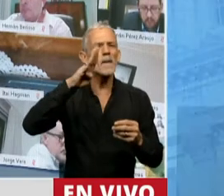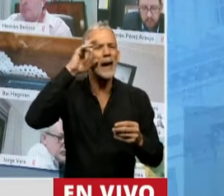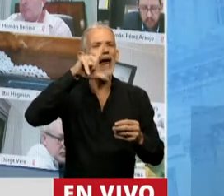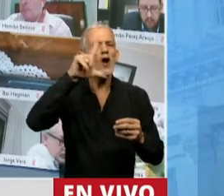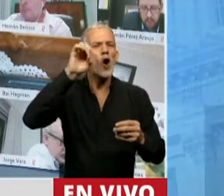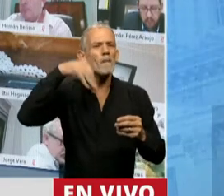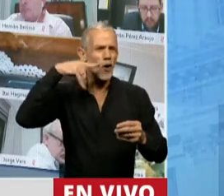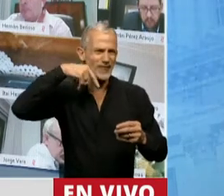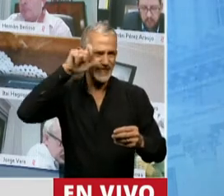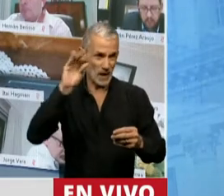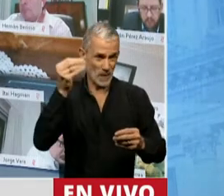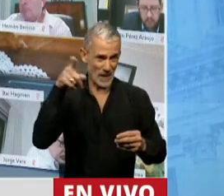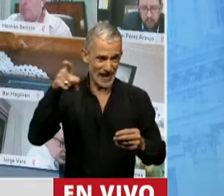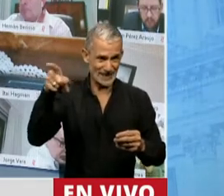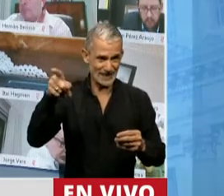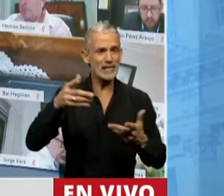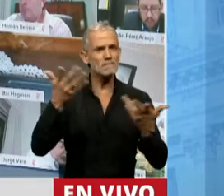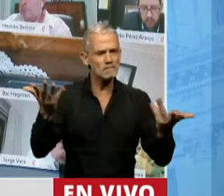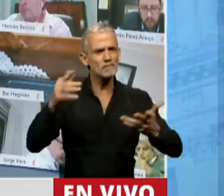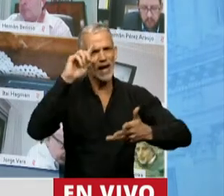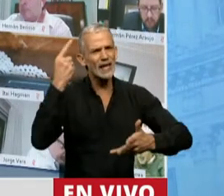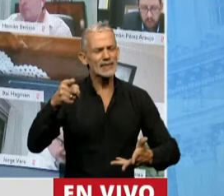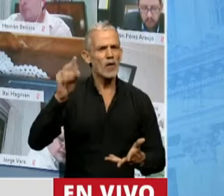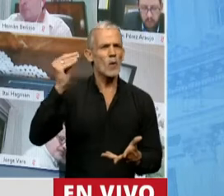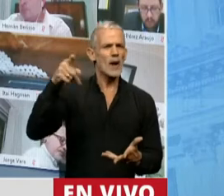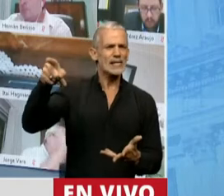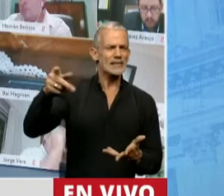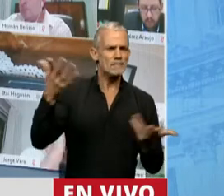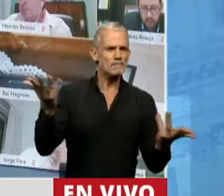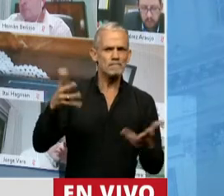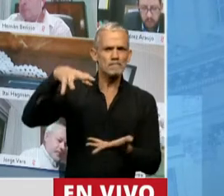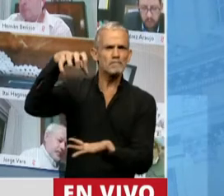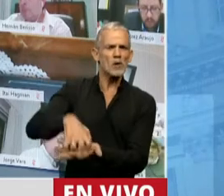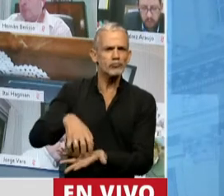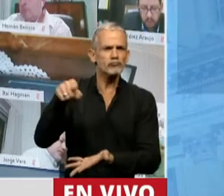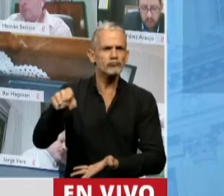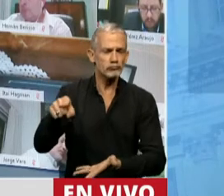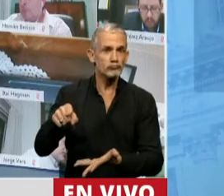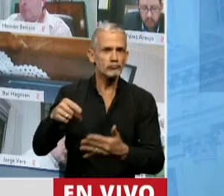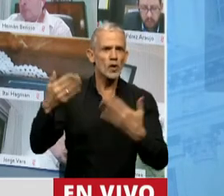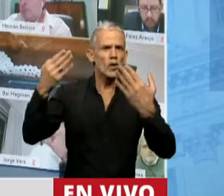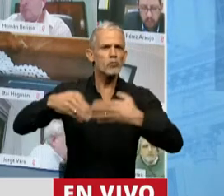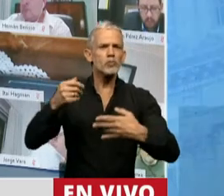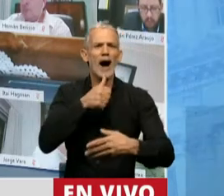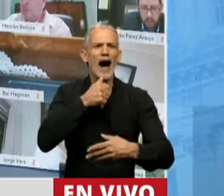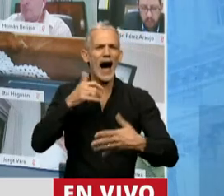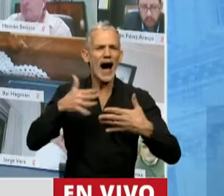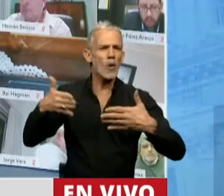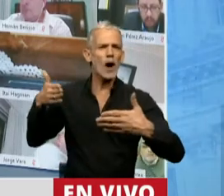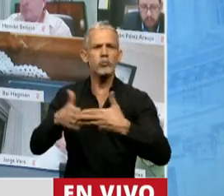el Estado brasileño decidió implementar, establecer una represa hidro...